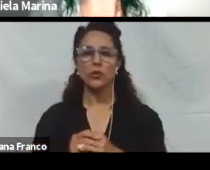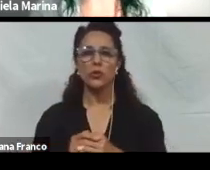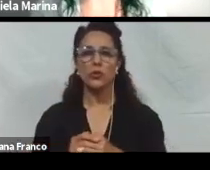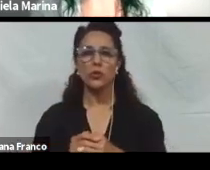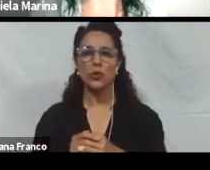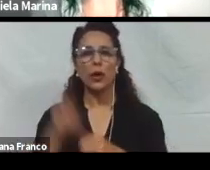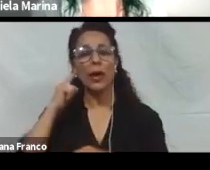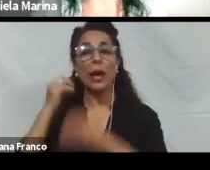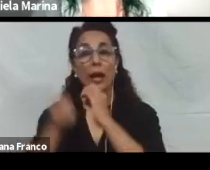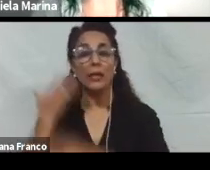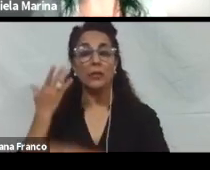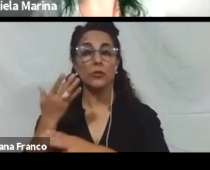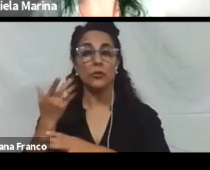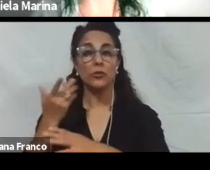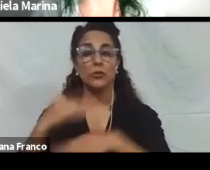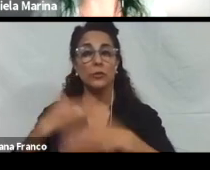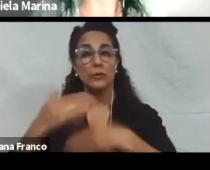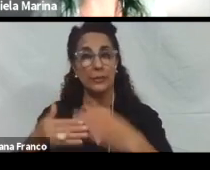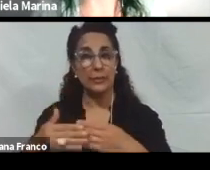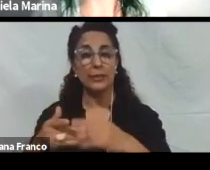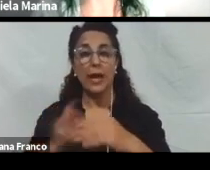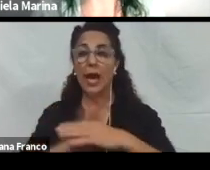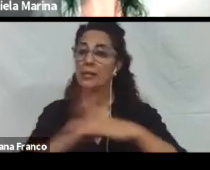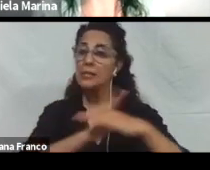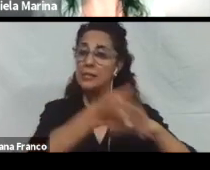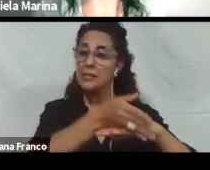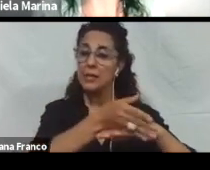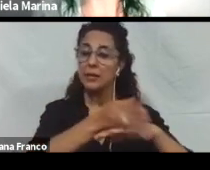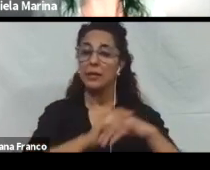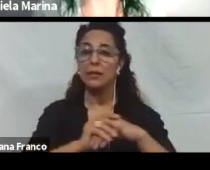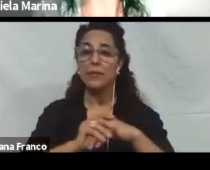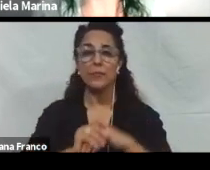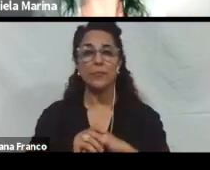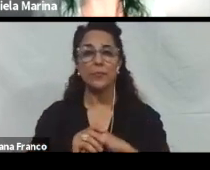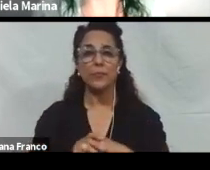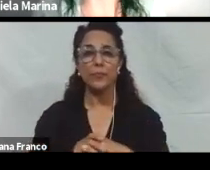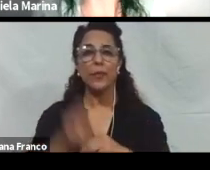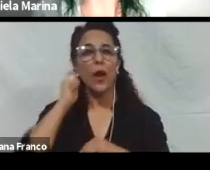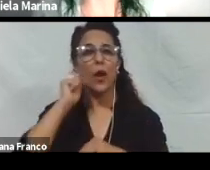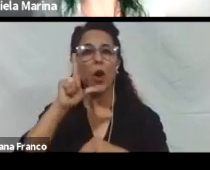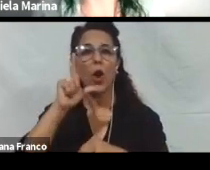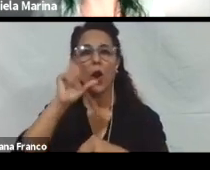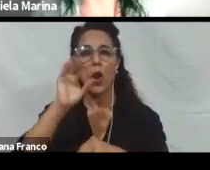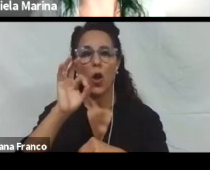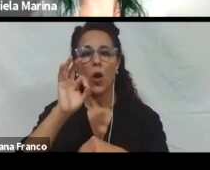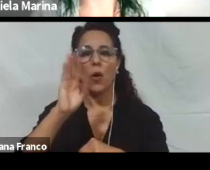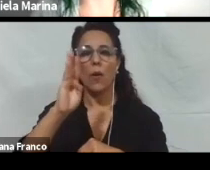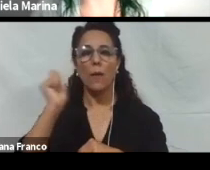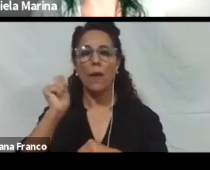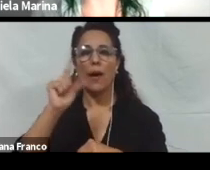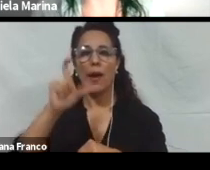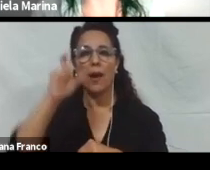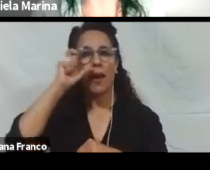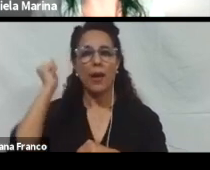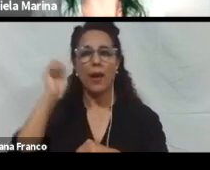desarrolladas por el grupo de trabajo sobre accesibilidad del Global Learning Consortium, que es un consorcio formado por